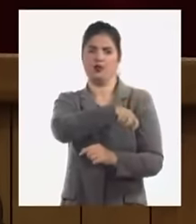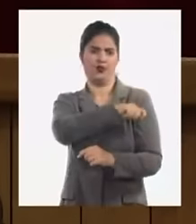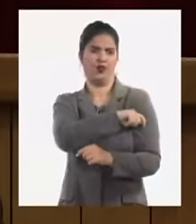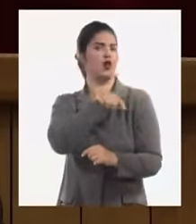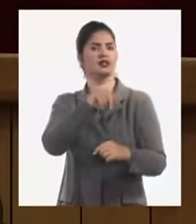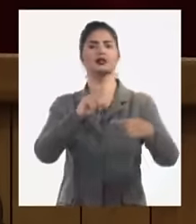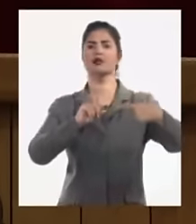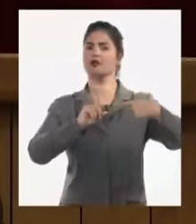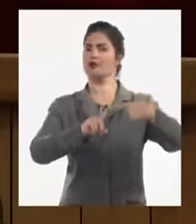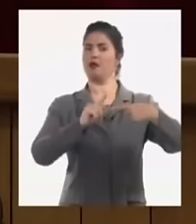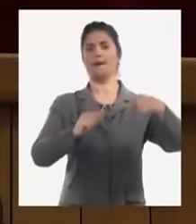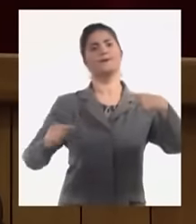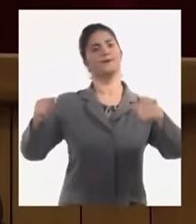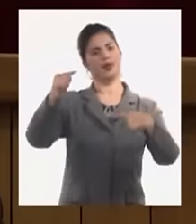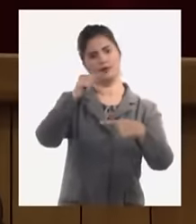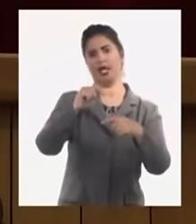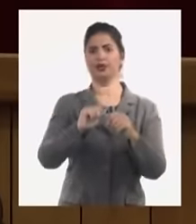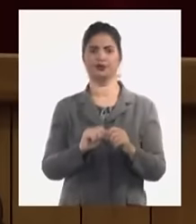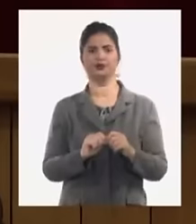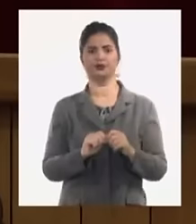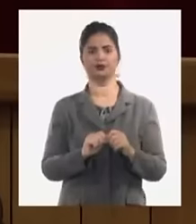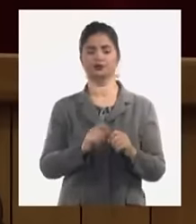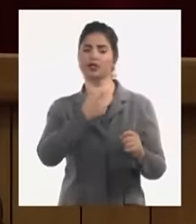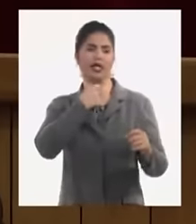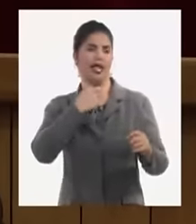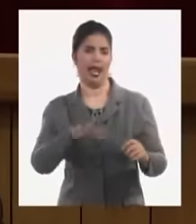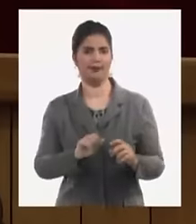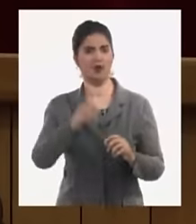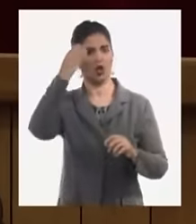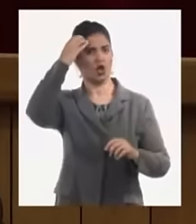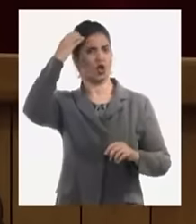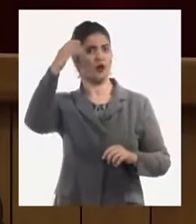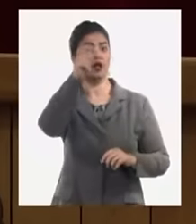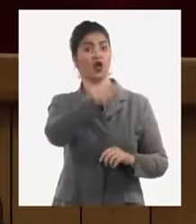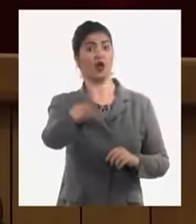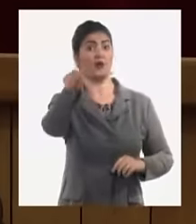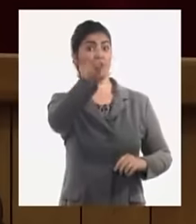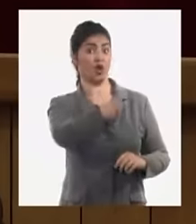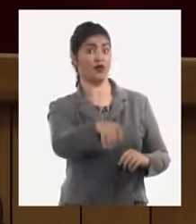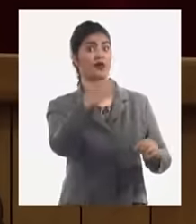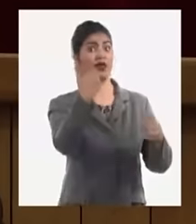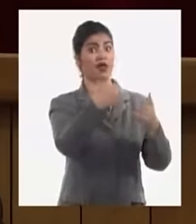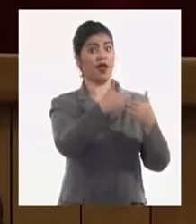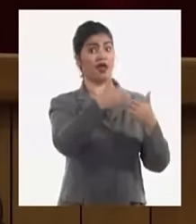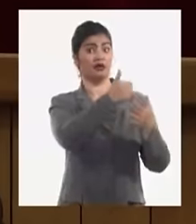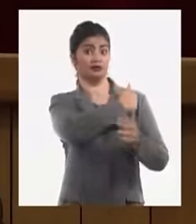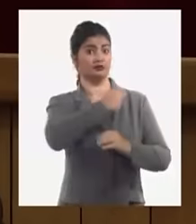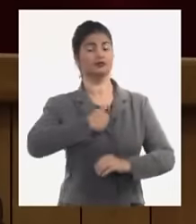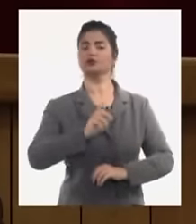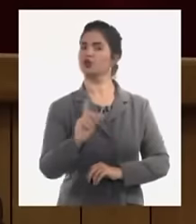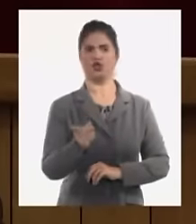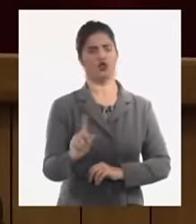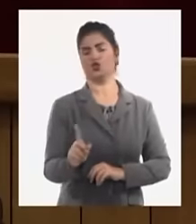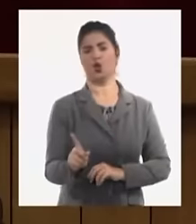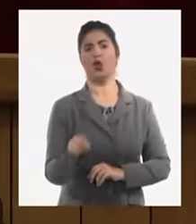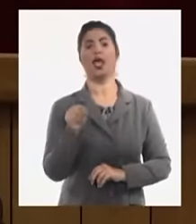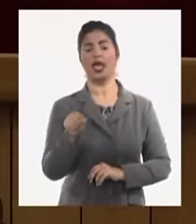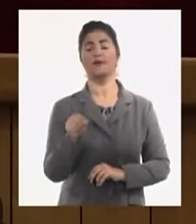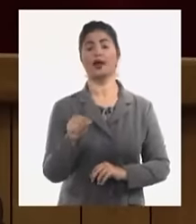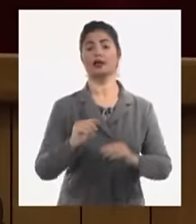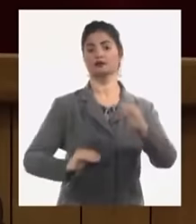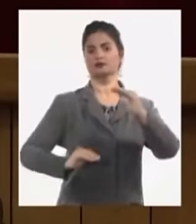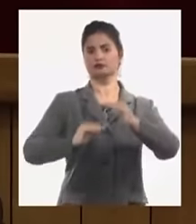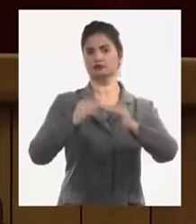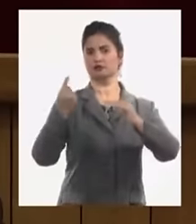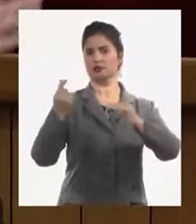no para prohibirle nada a las MIPIMES es para regular a las empresas estatales y las presupuestales cuáles